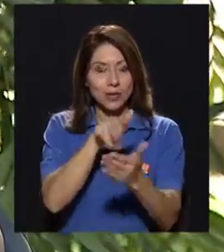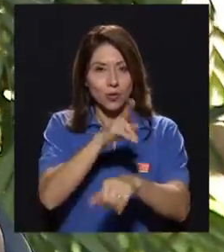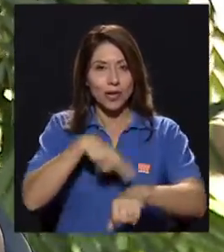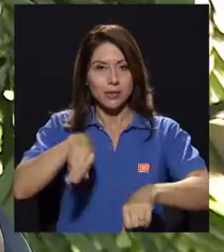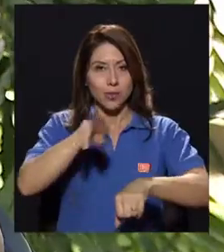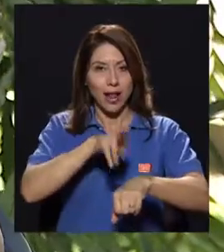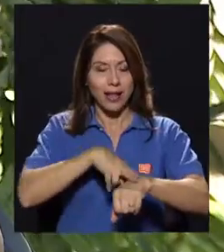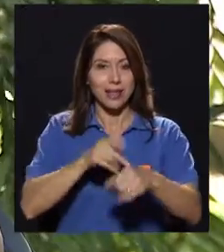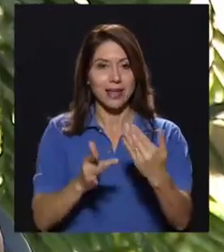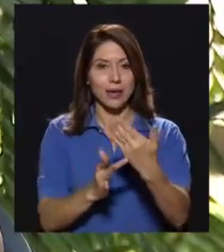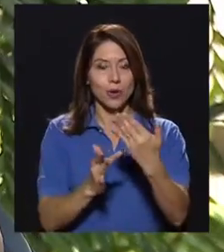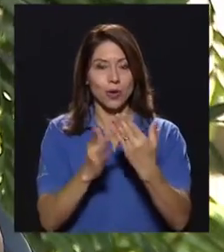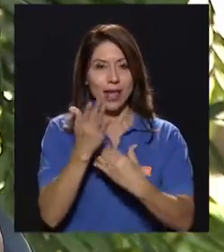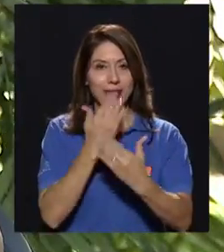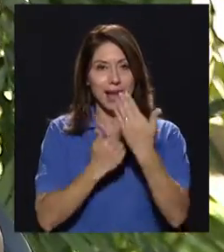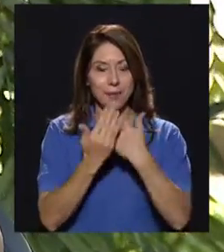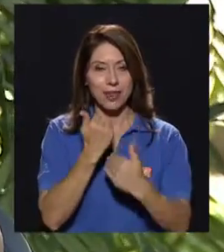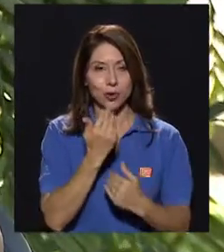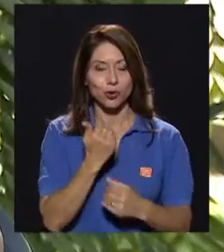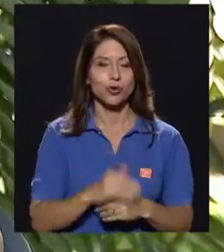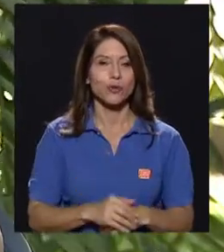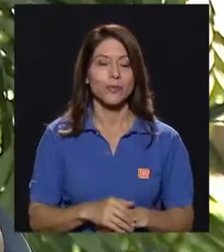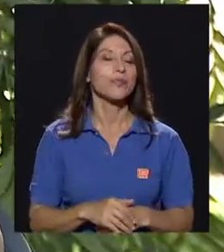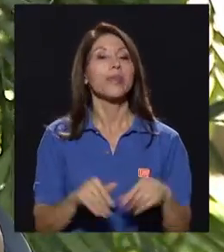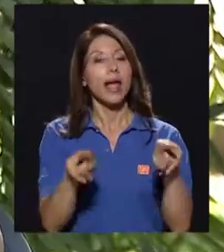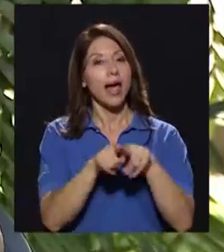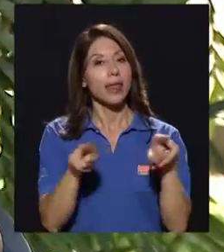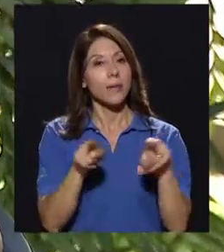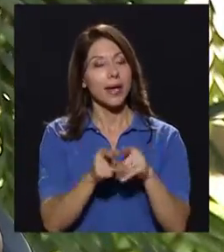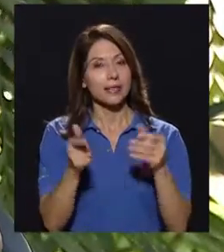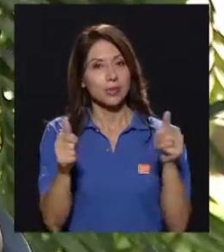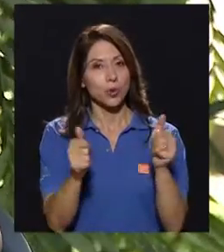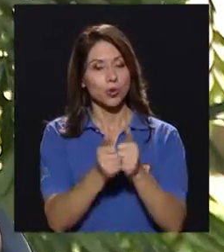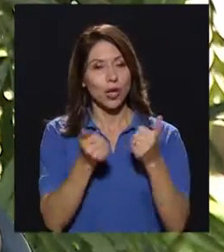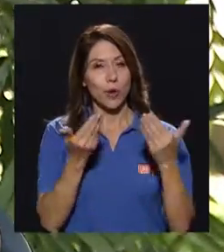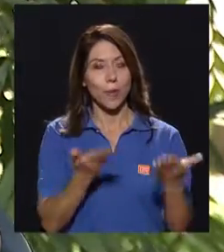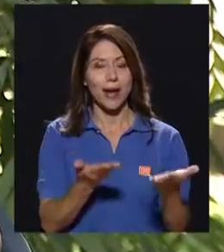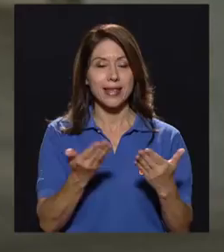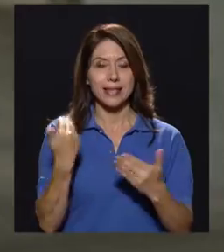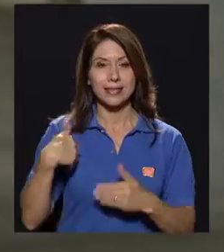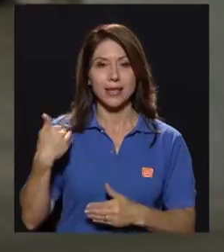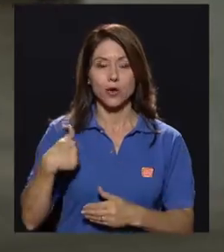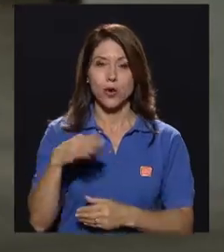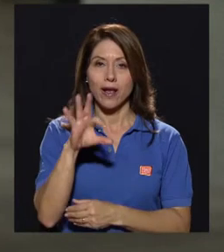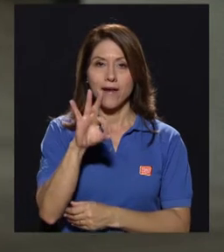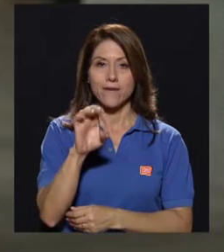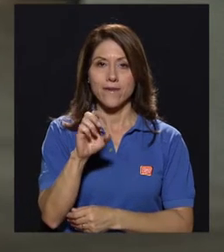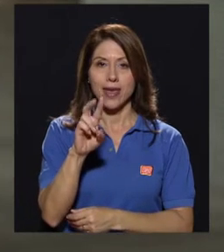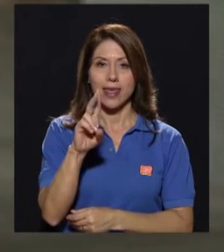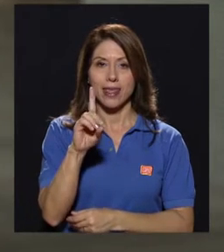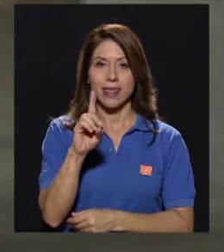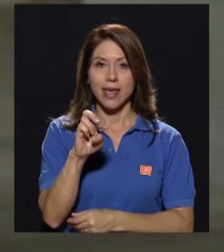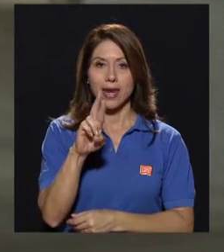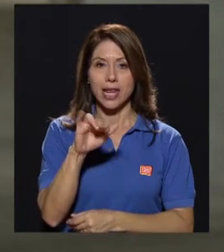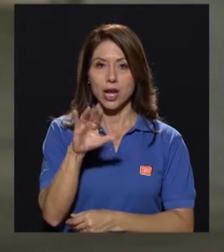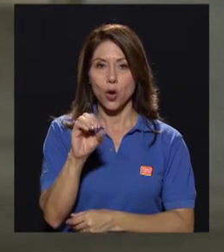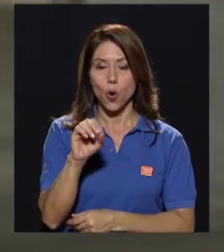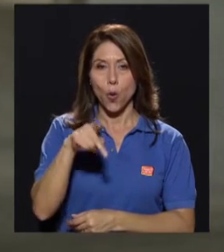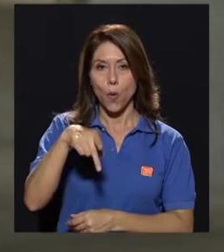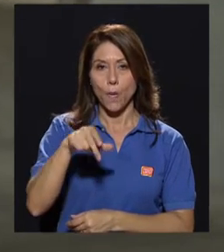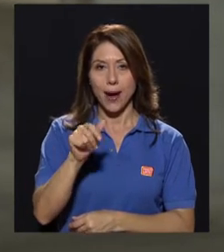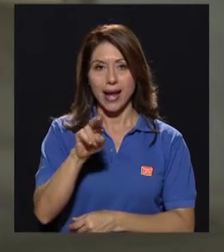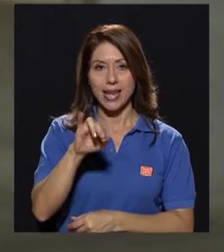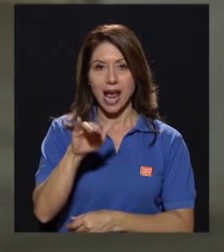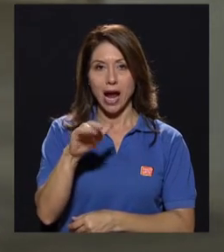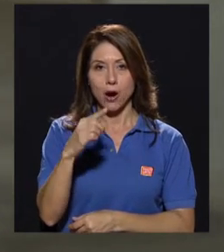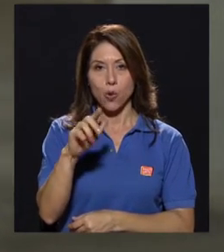Centro Nacional de Tecnología de Alimentos. Además, nos acompaña el señor Federico Paneagua. Él